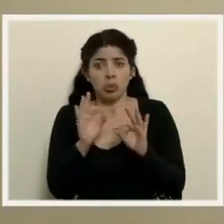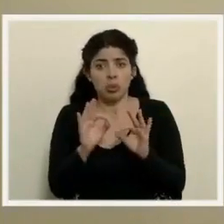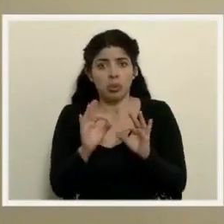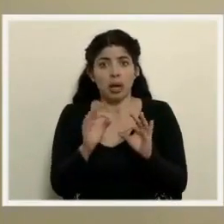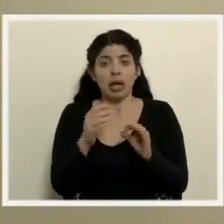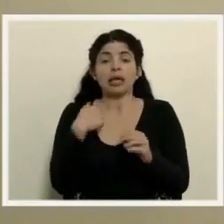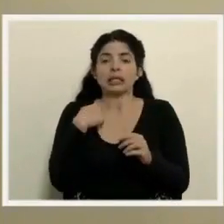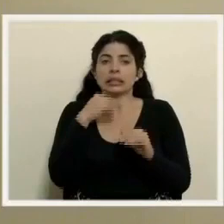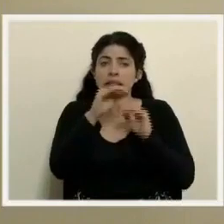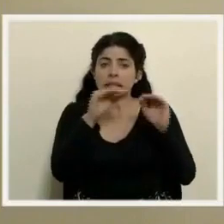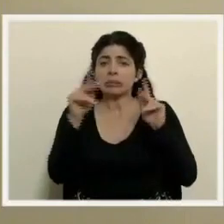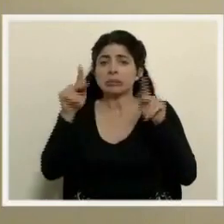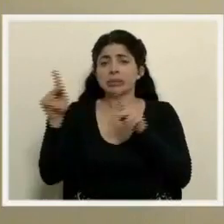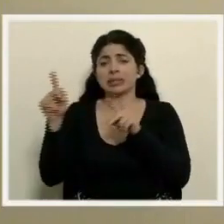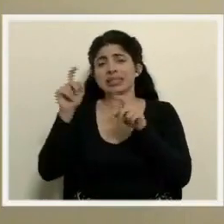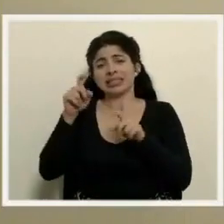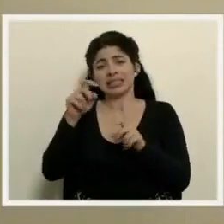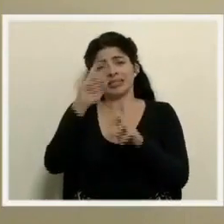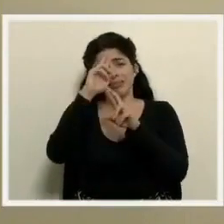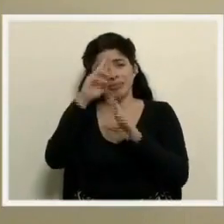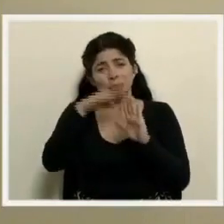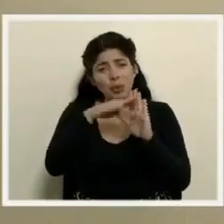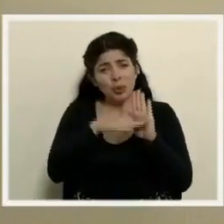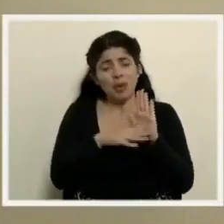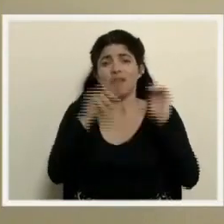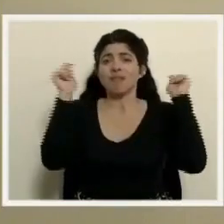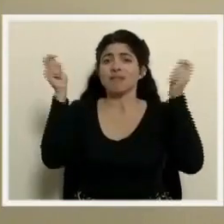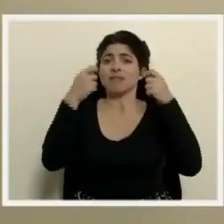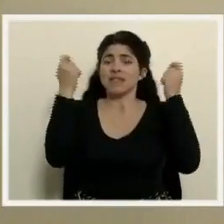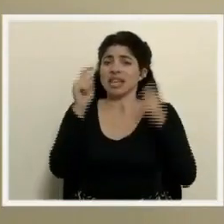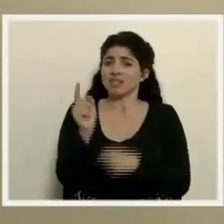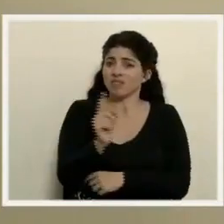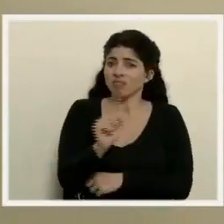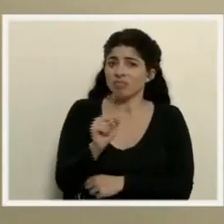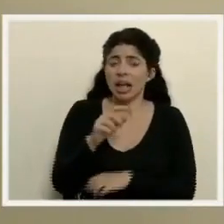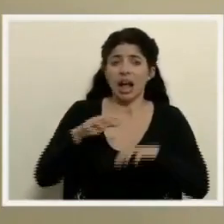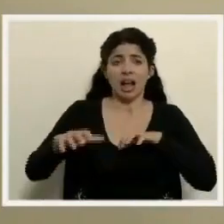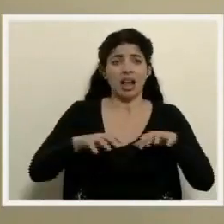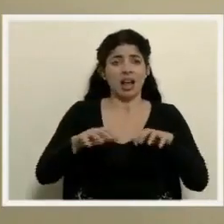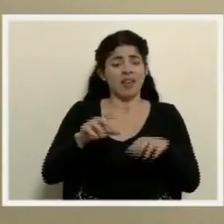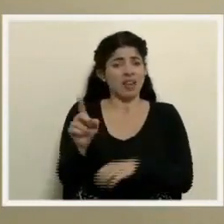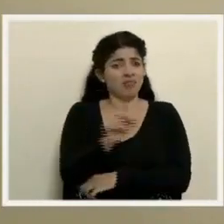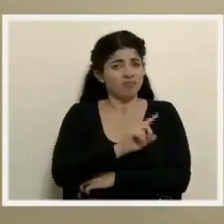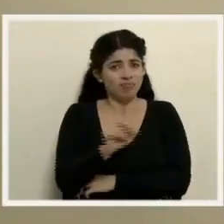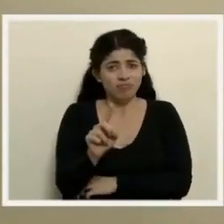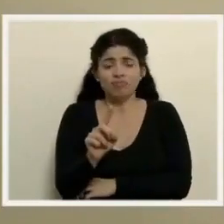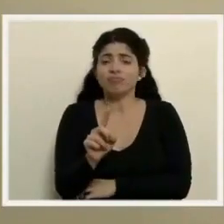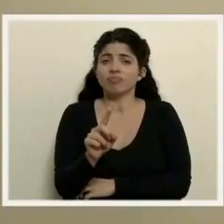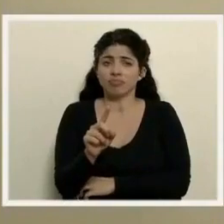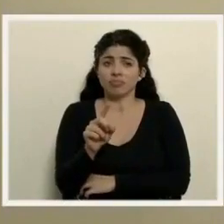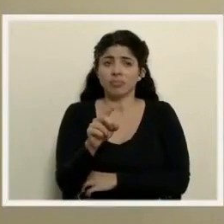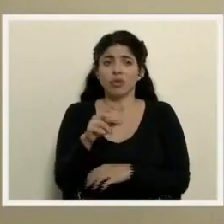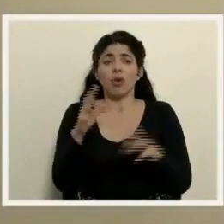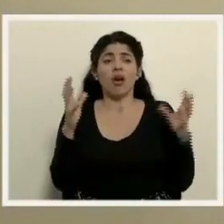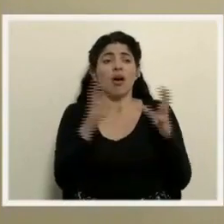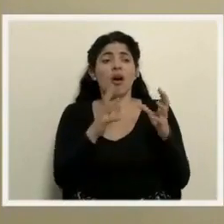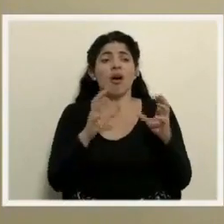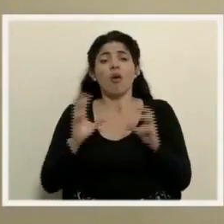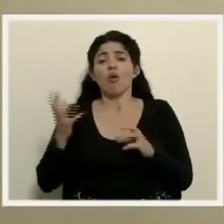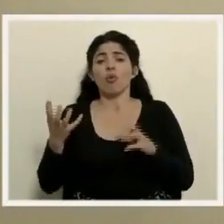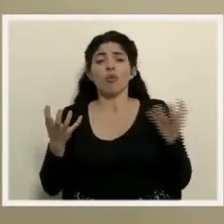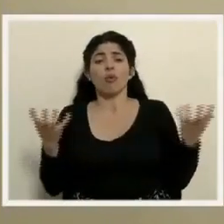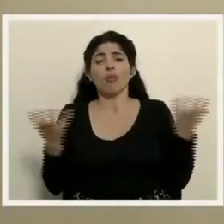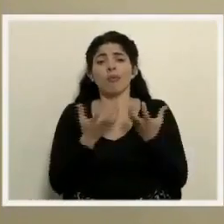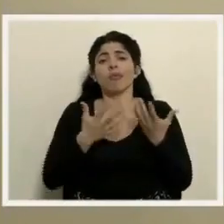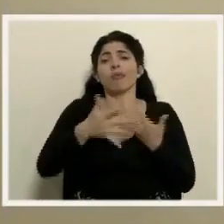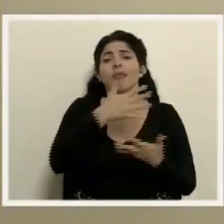la gente cumpla los protocolos, ¿verdad? Que no hagan fiestas familiares, que no hagan actividades, ¿verdad? Donde se rompan las burbujas sociales